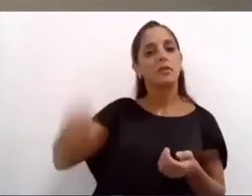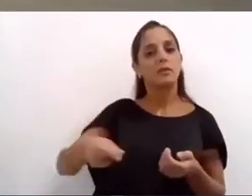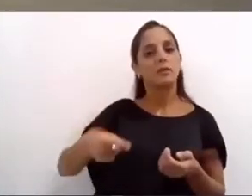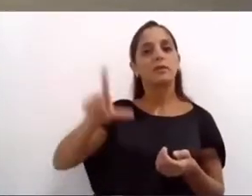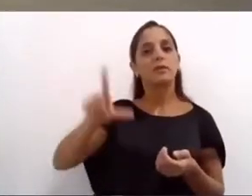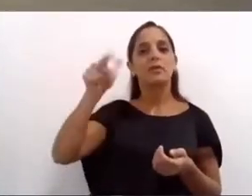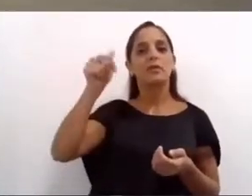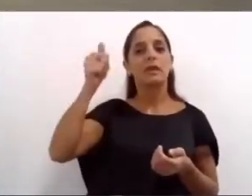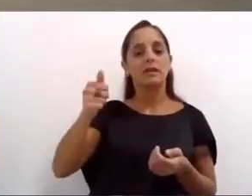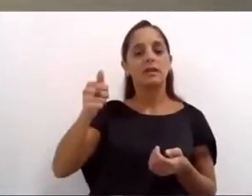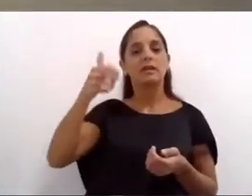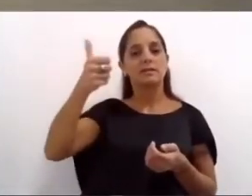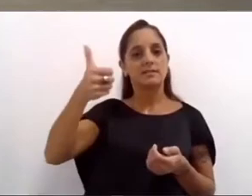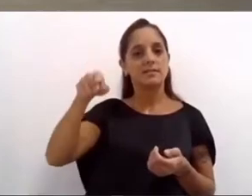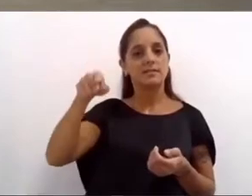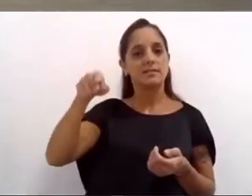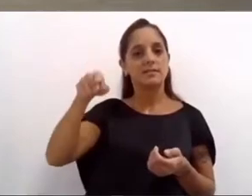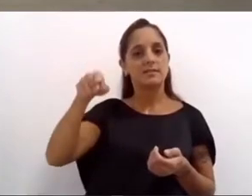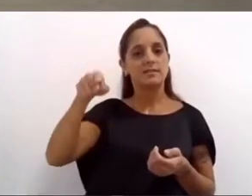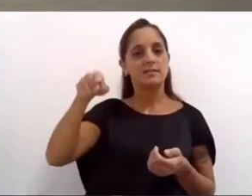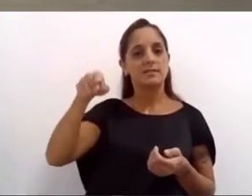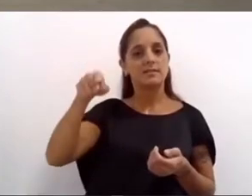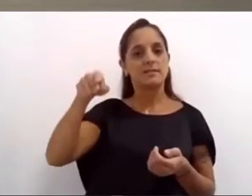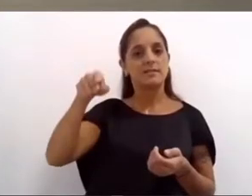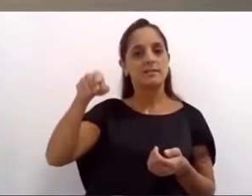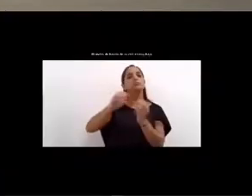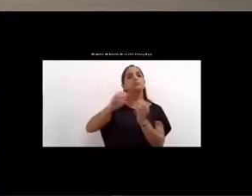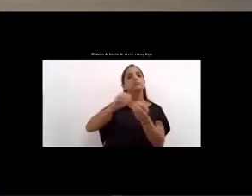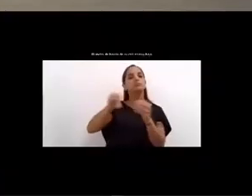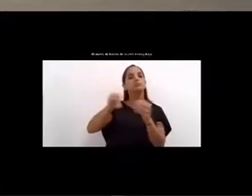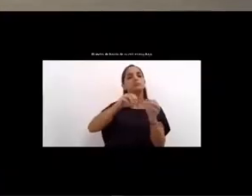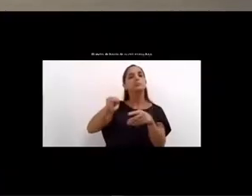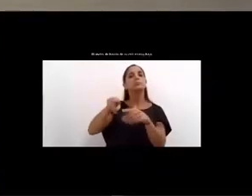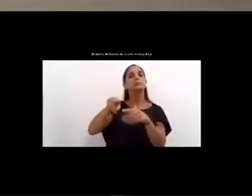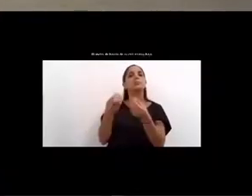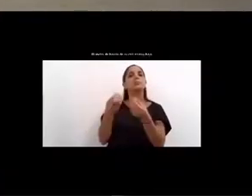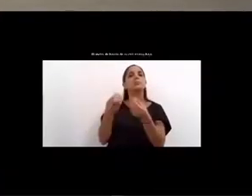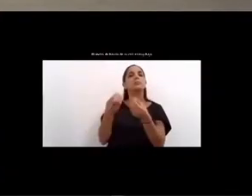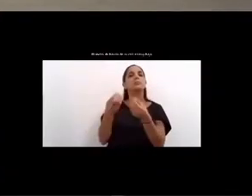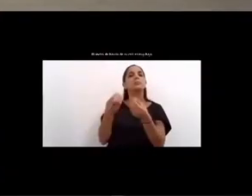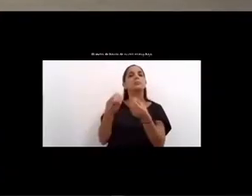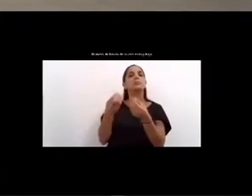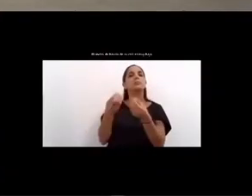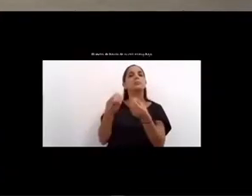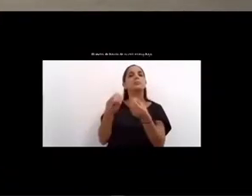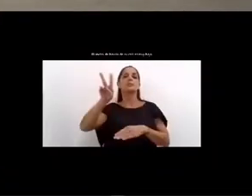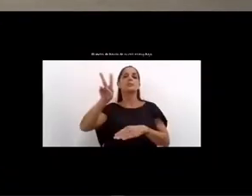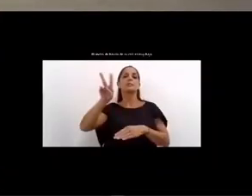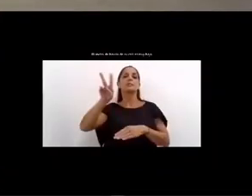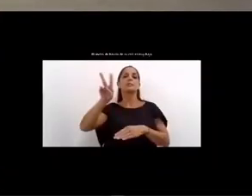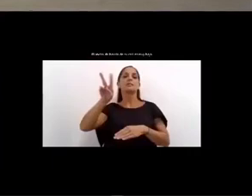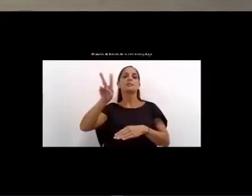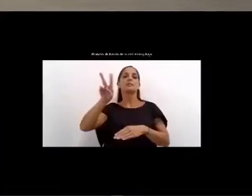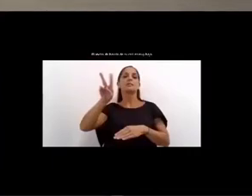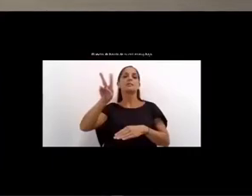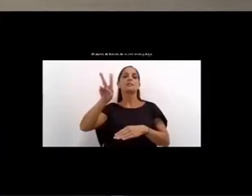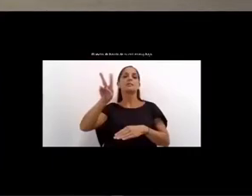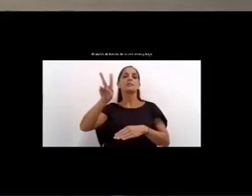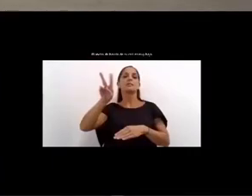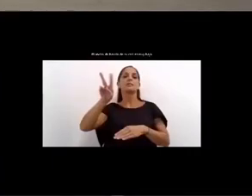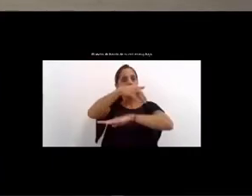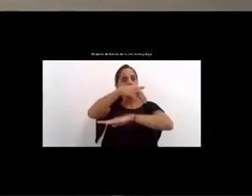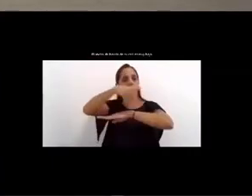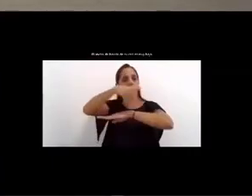mudanzas en el primer semestre para comenzar la traza sobre calle berruti y avanzar por viamonte y esmeralda hasta 27 de